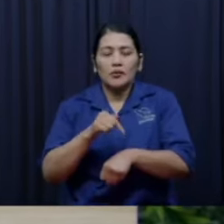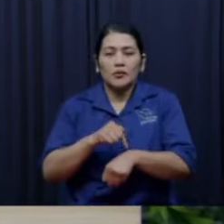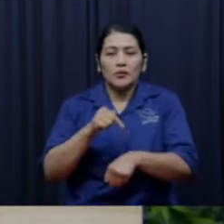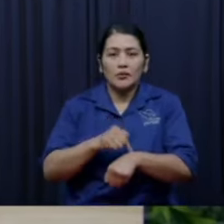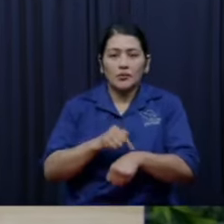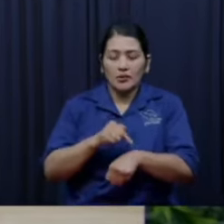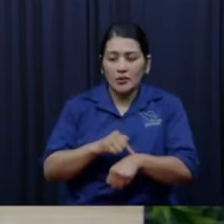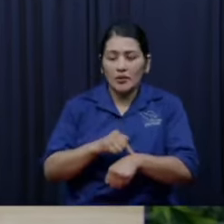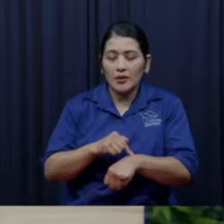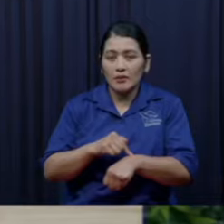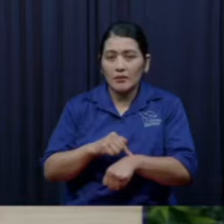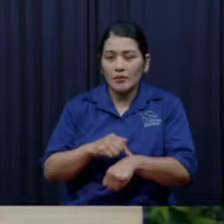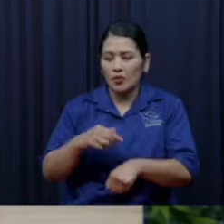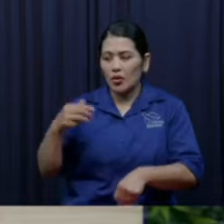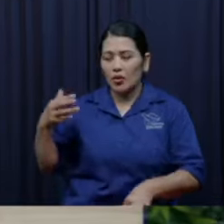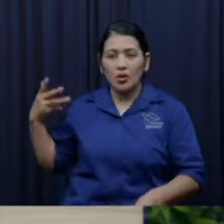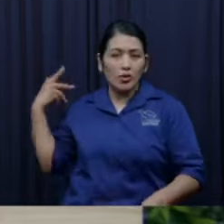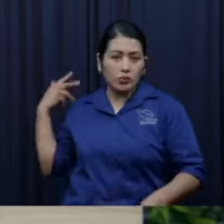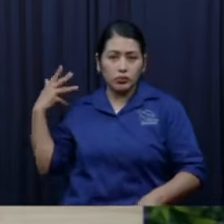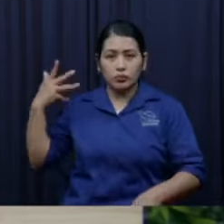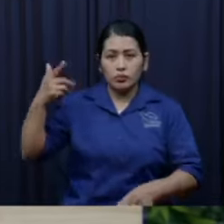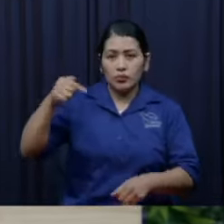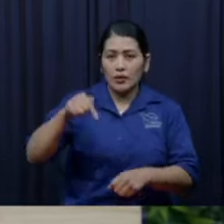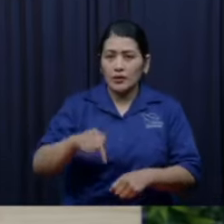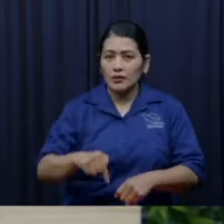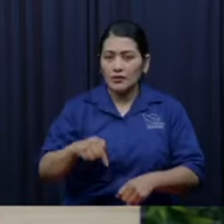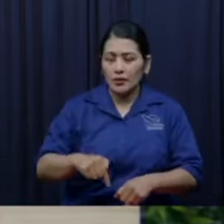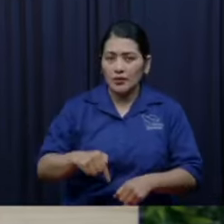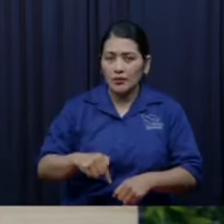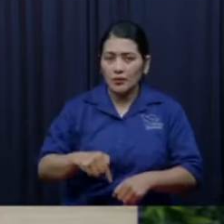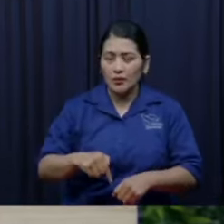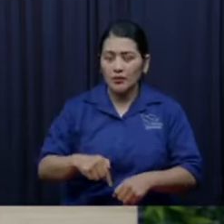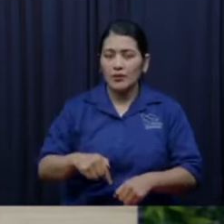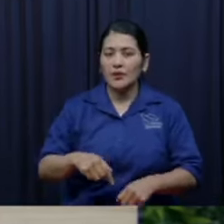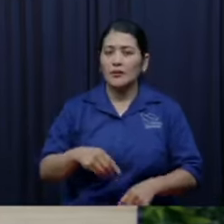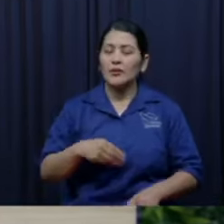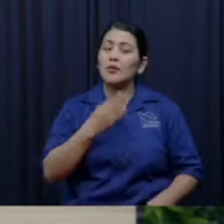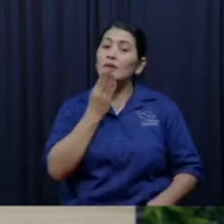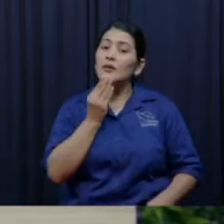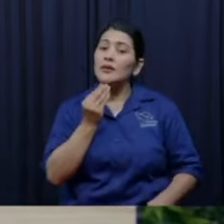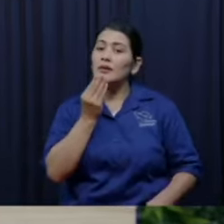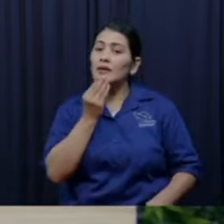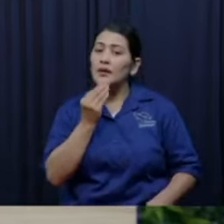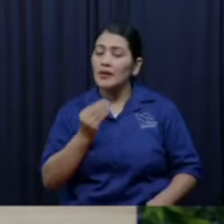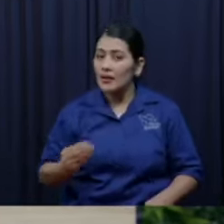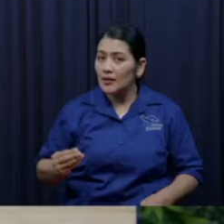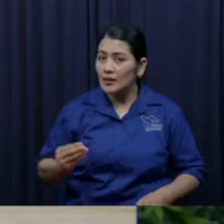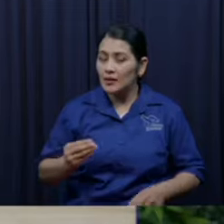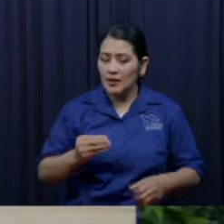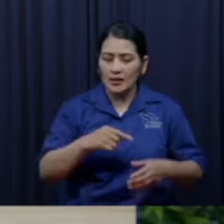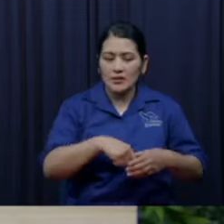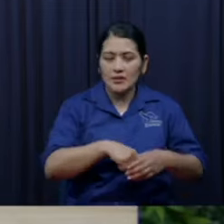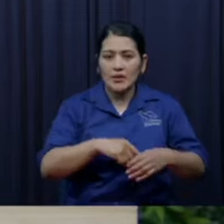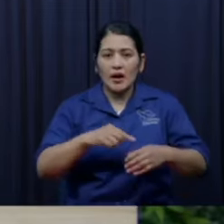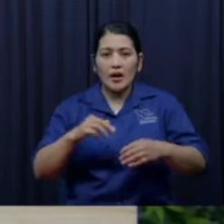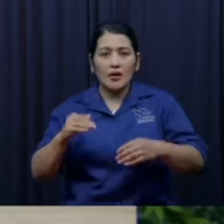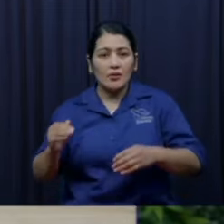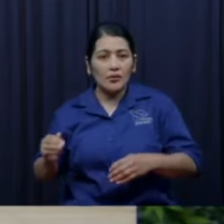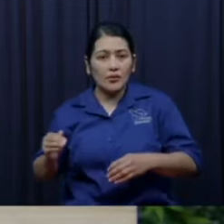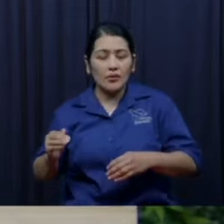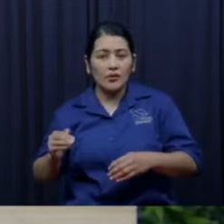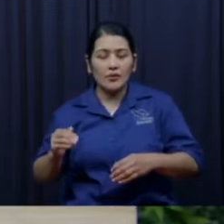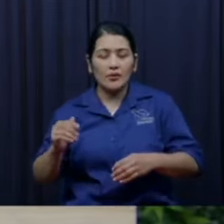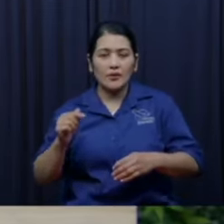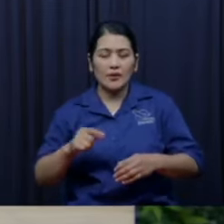pueblo de Israel salió de Egipto, pasó por el desierto la cantidad de años que la Biblia dice y llegó a